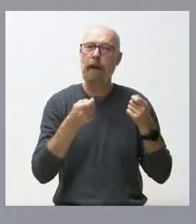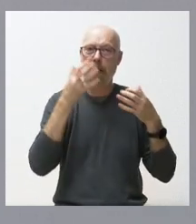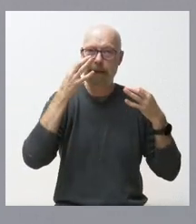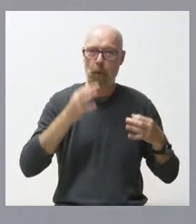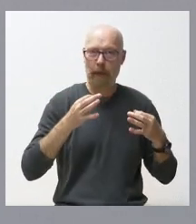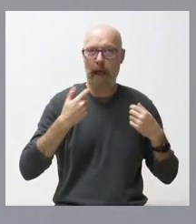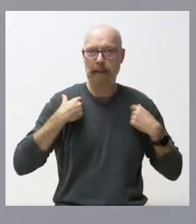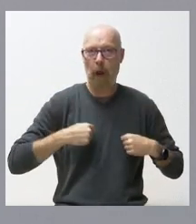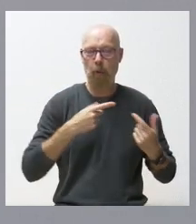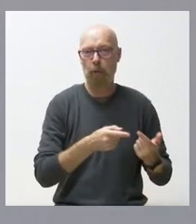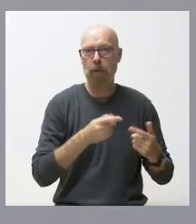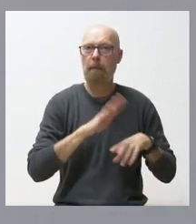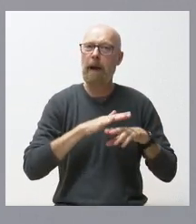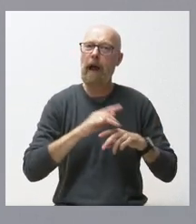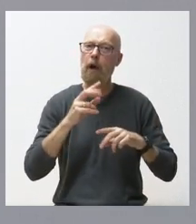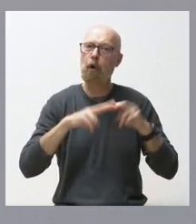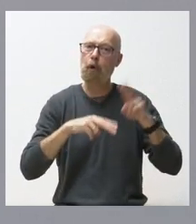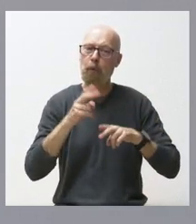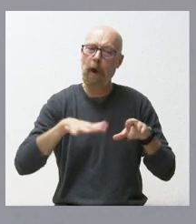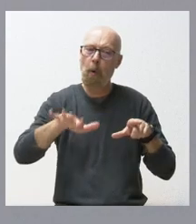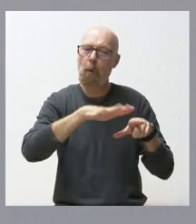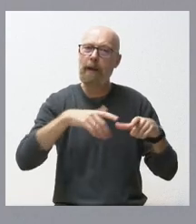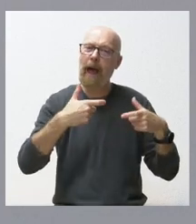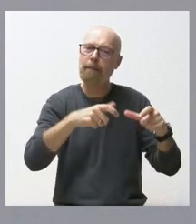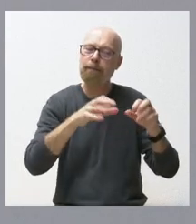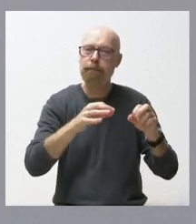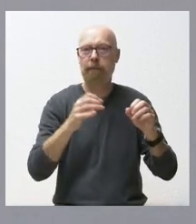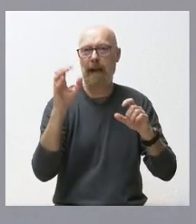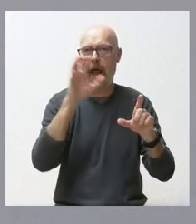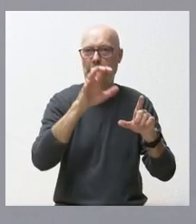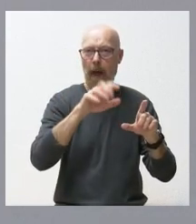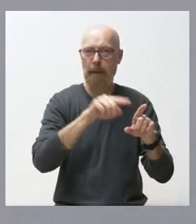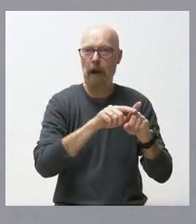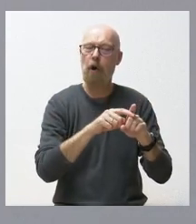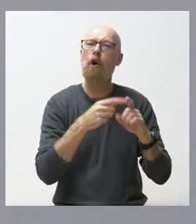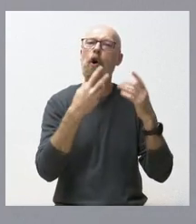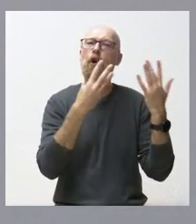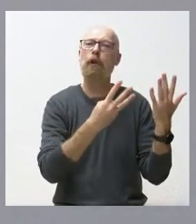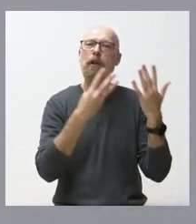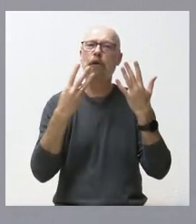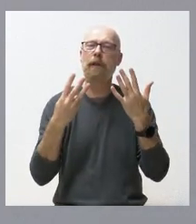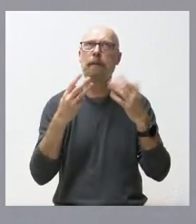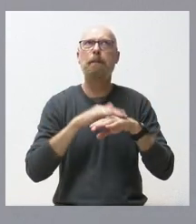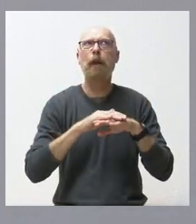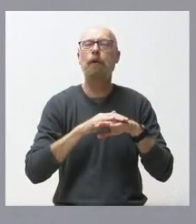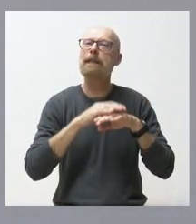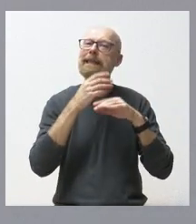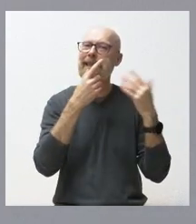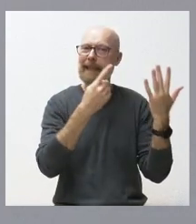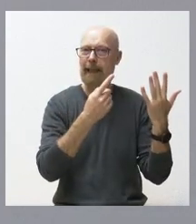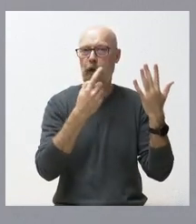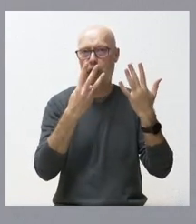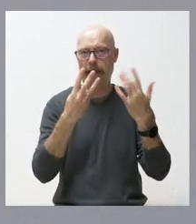para construir la unidad de radioterapia. Son 684